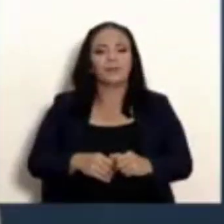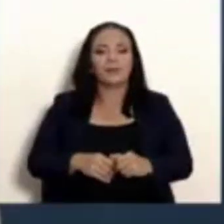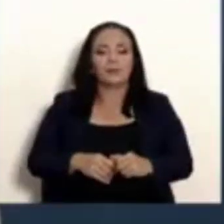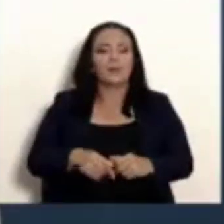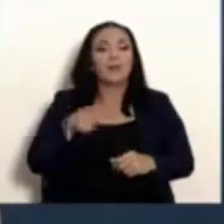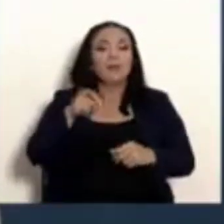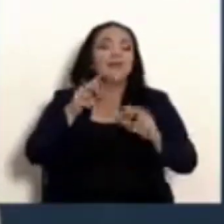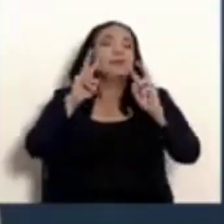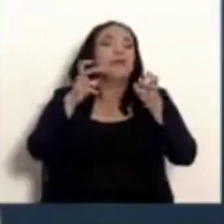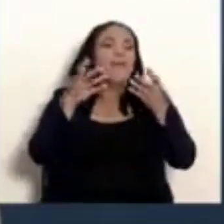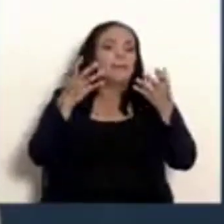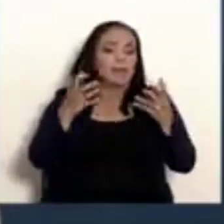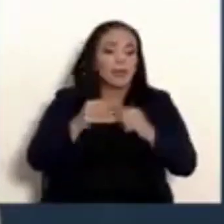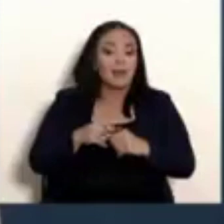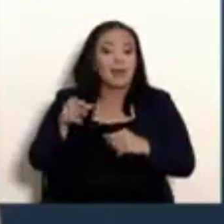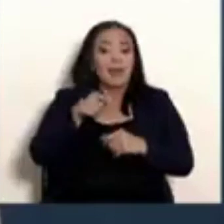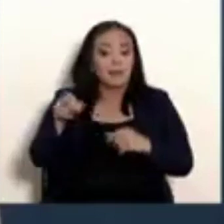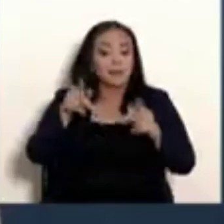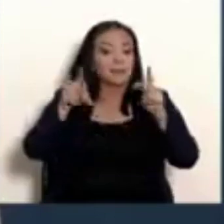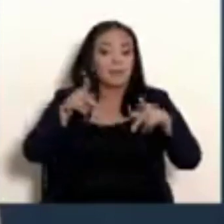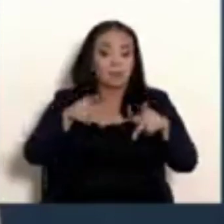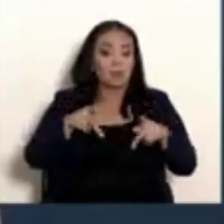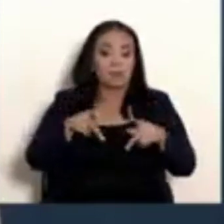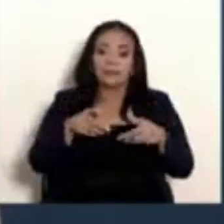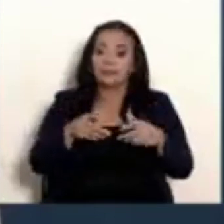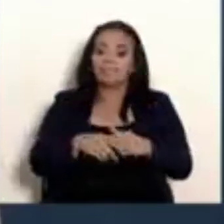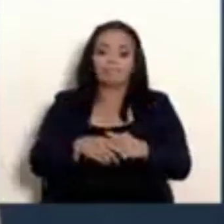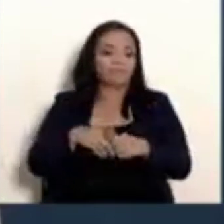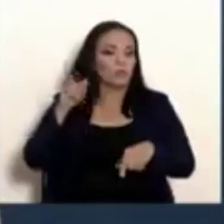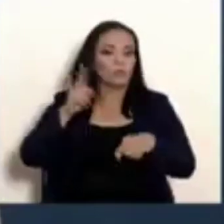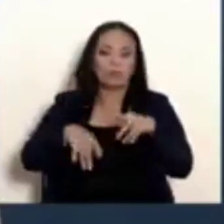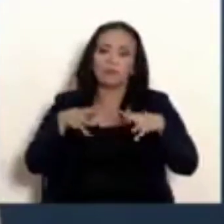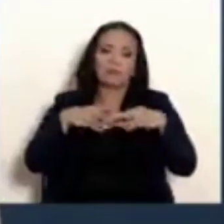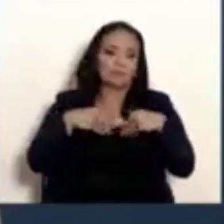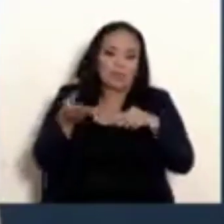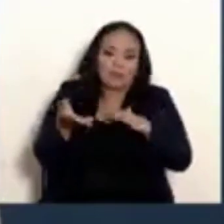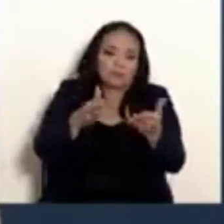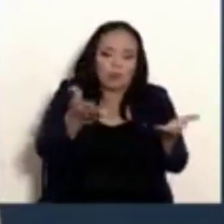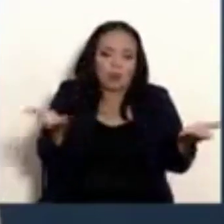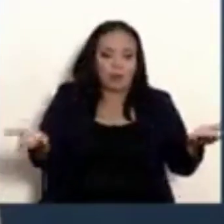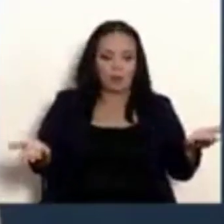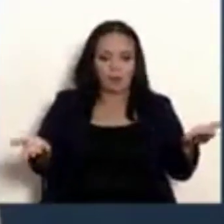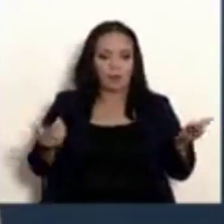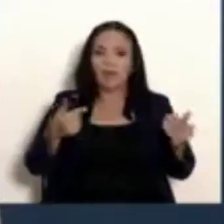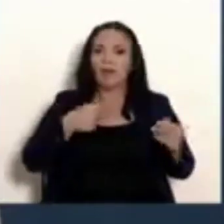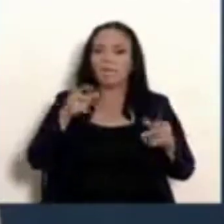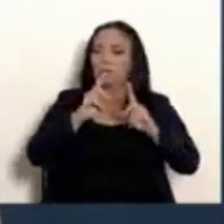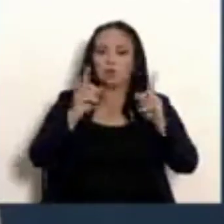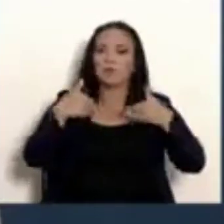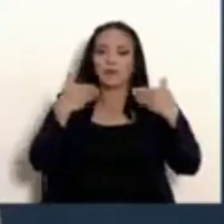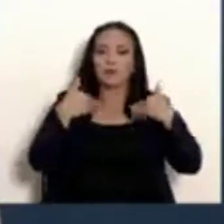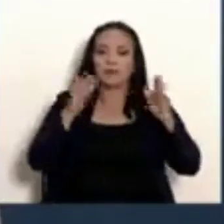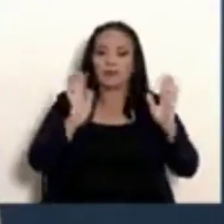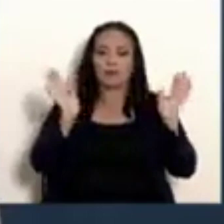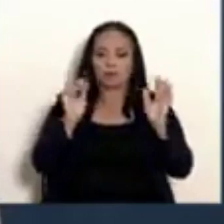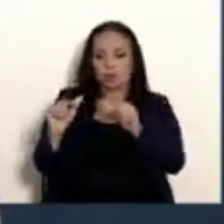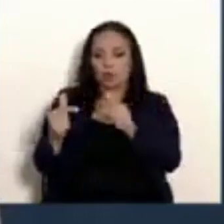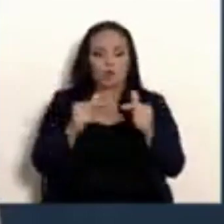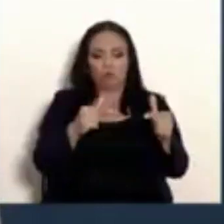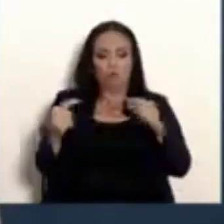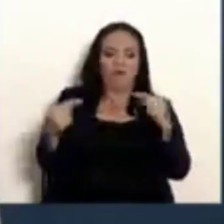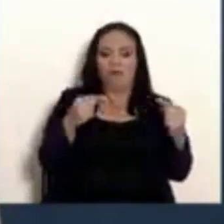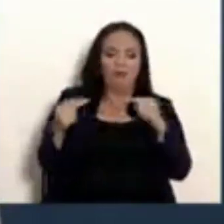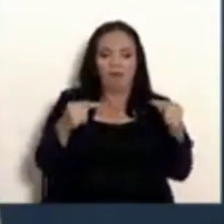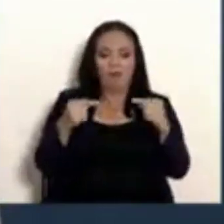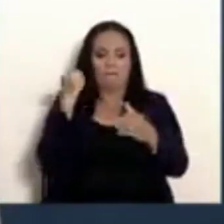gente, yo digo que es inaceptable que eso ocurra y no me alegra que se estén matando entre ellos,